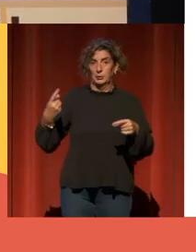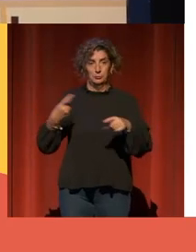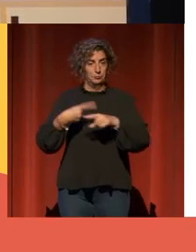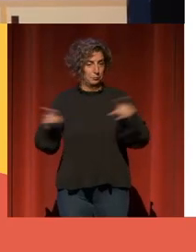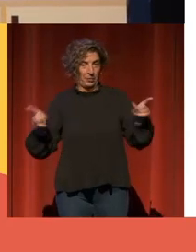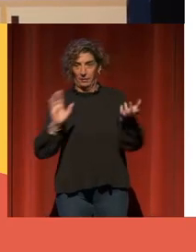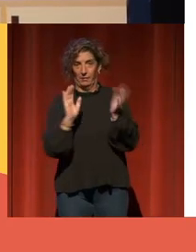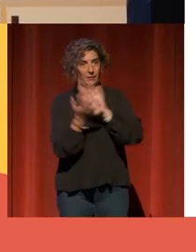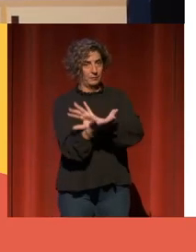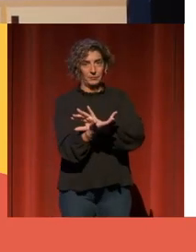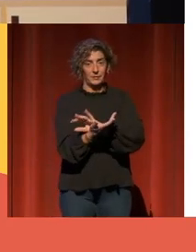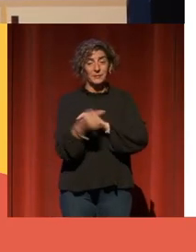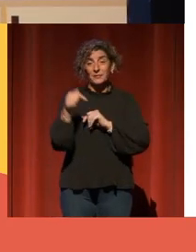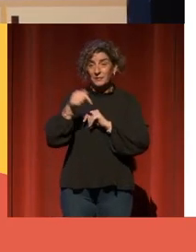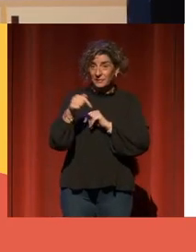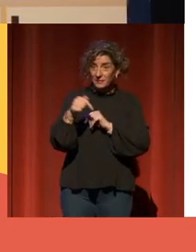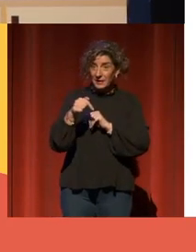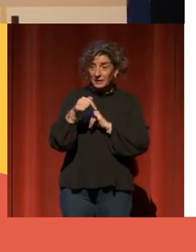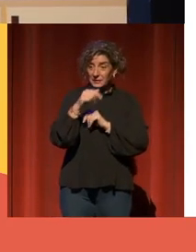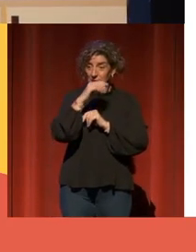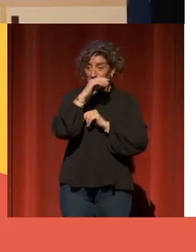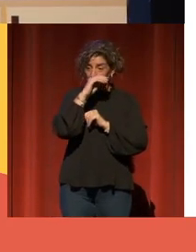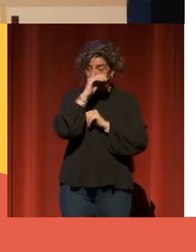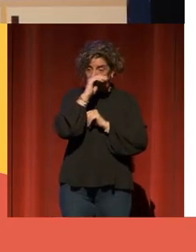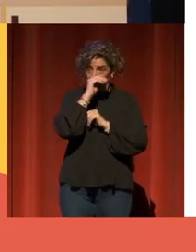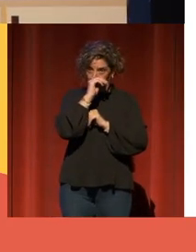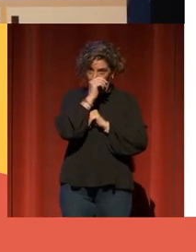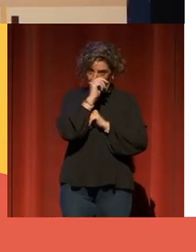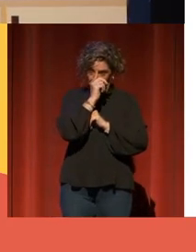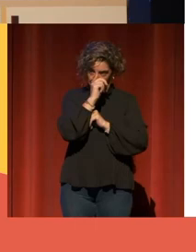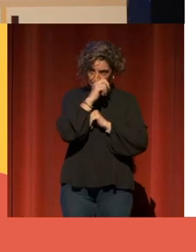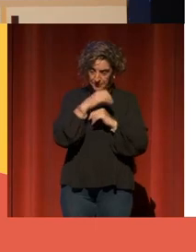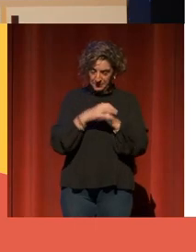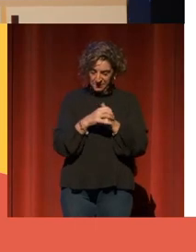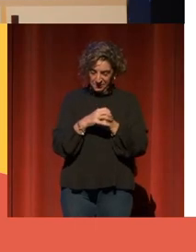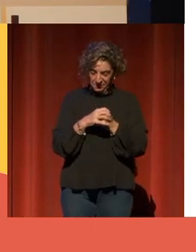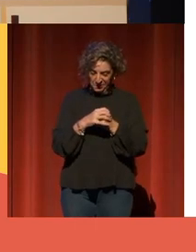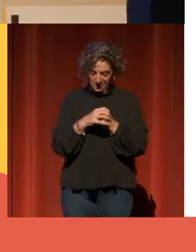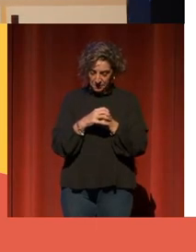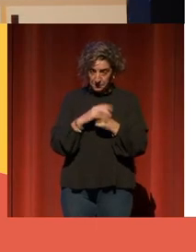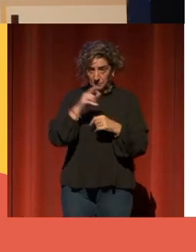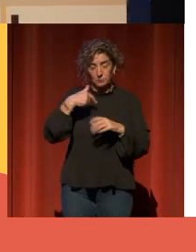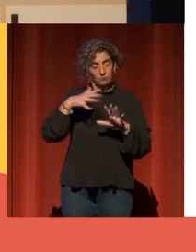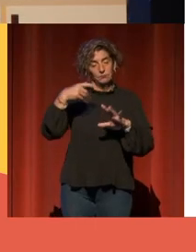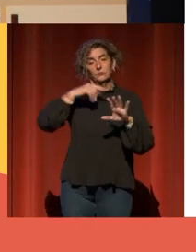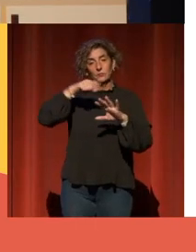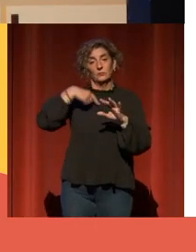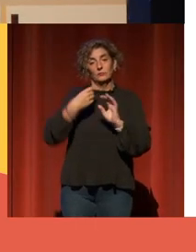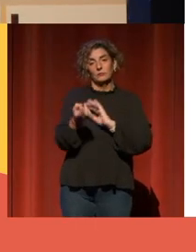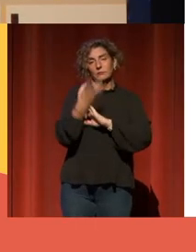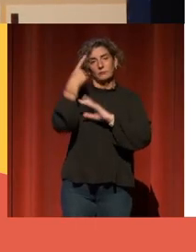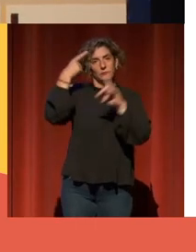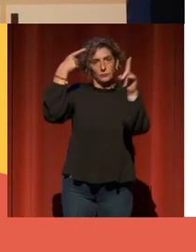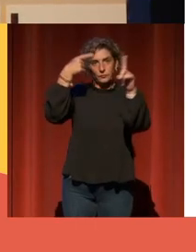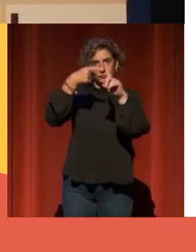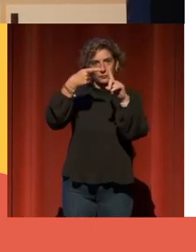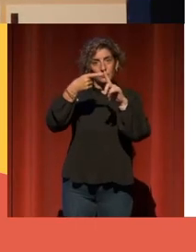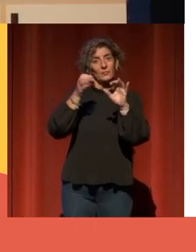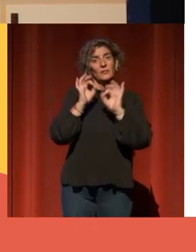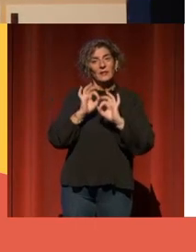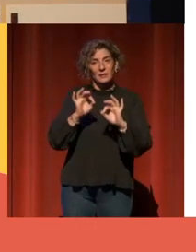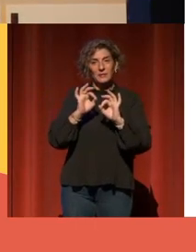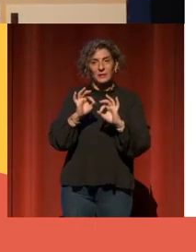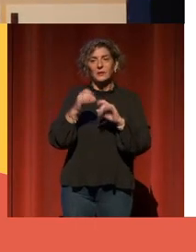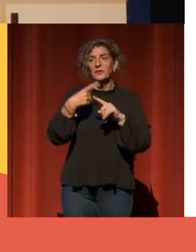En esta recomendación, además, fijábamos una serie de objetivos también, particularmente en tres